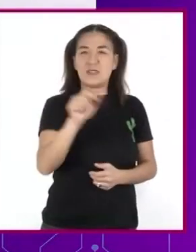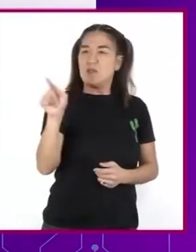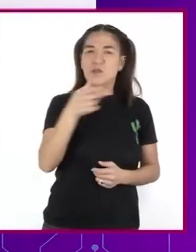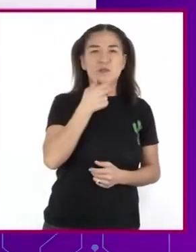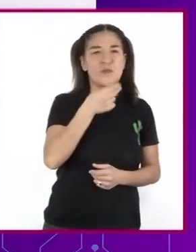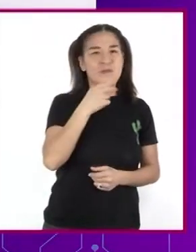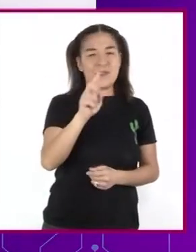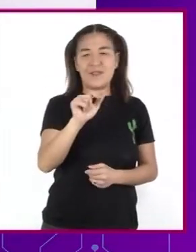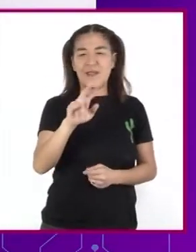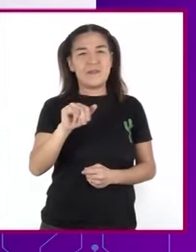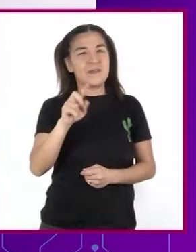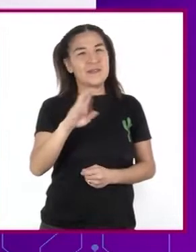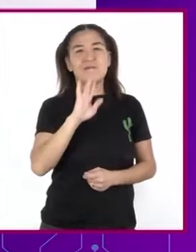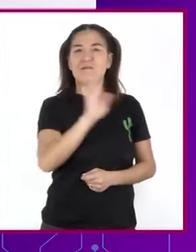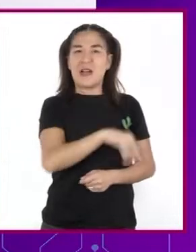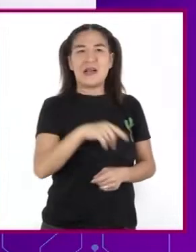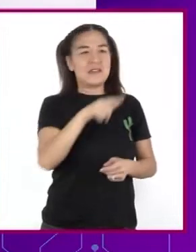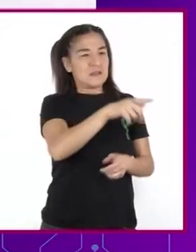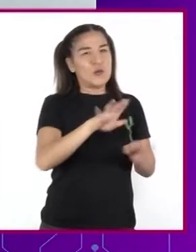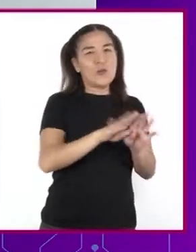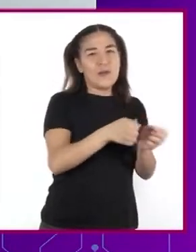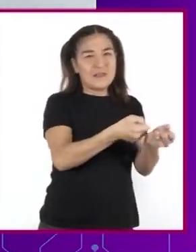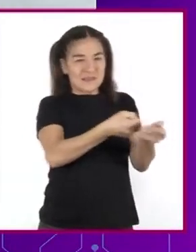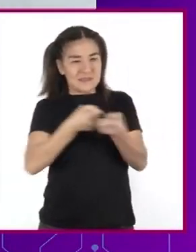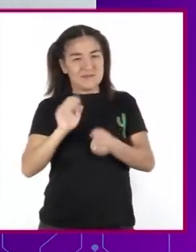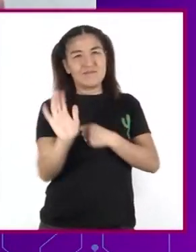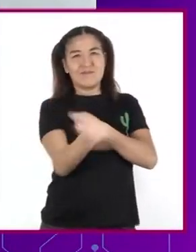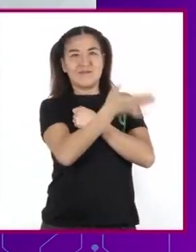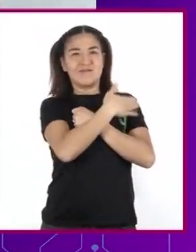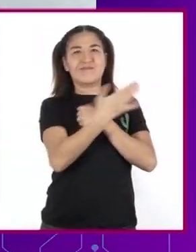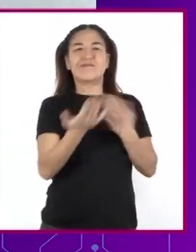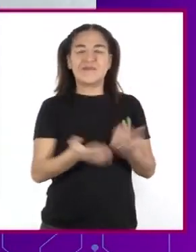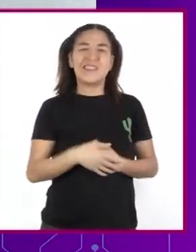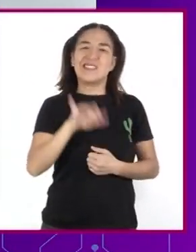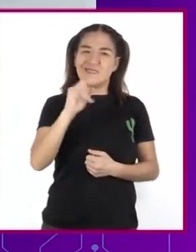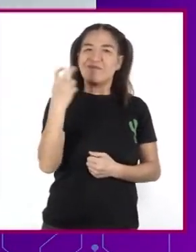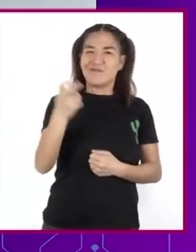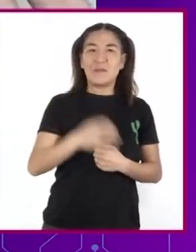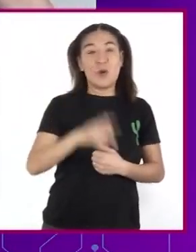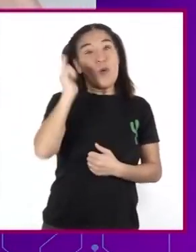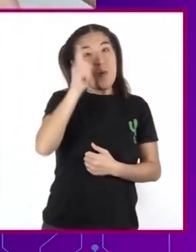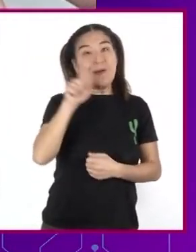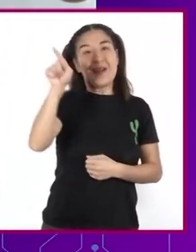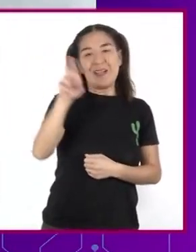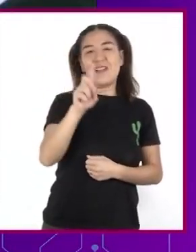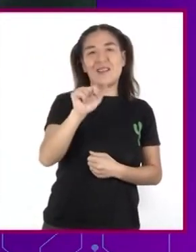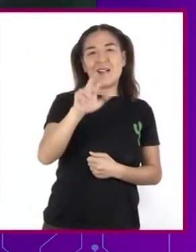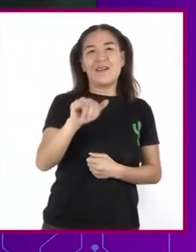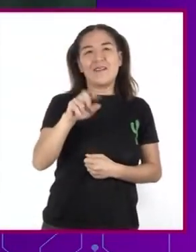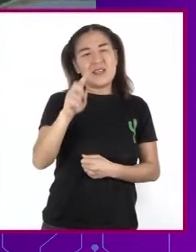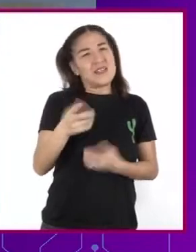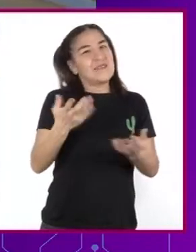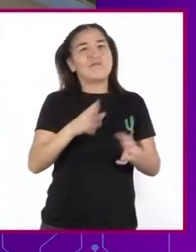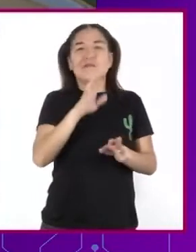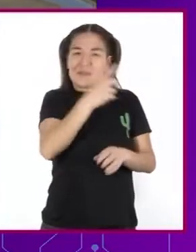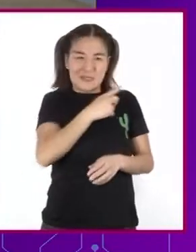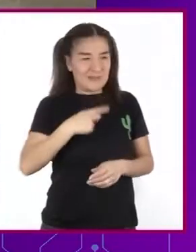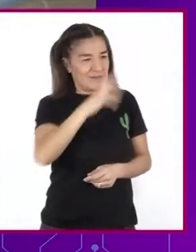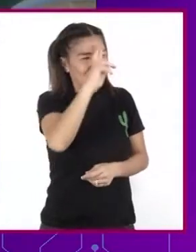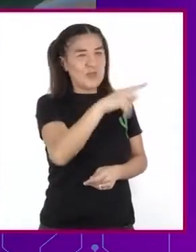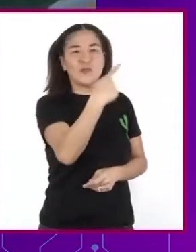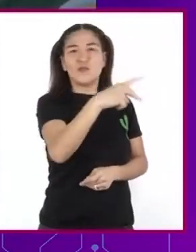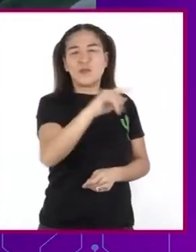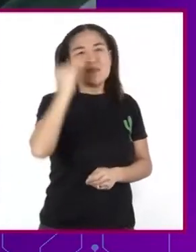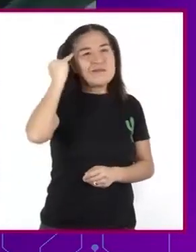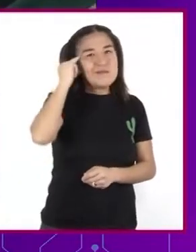rompe Su rebozo Por tratar De jalárselo Exacto Espero que David Se dé cuenta Que María Es de origen Otomí Y que el rebozo Es